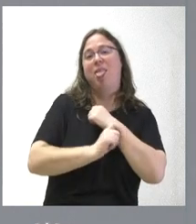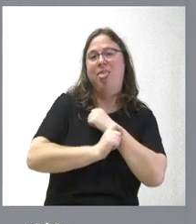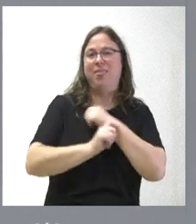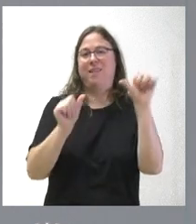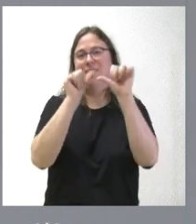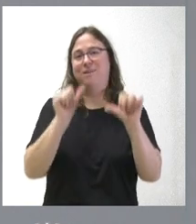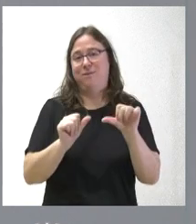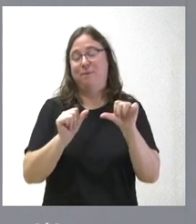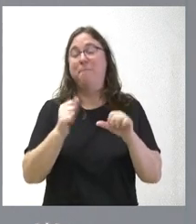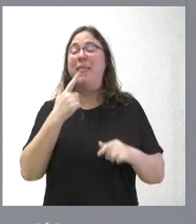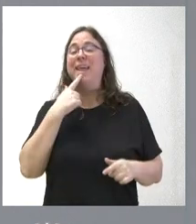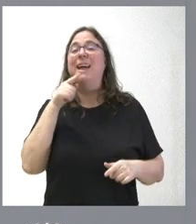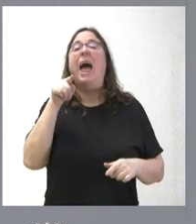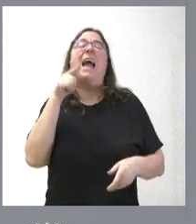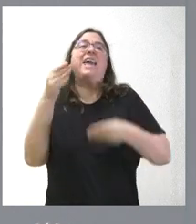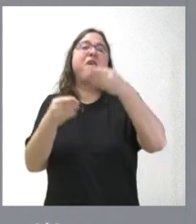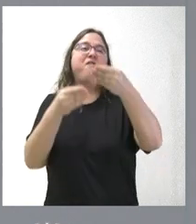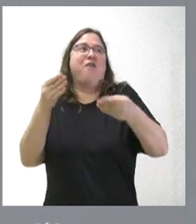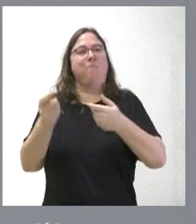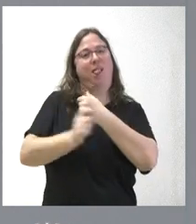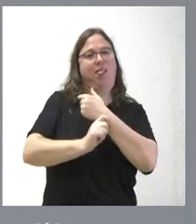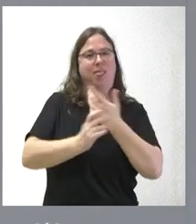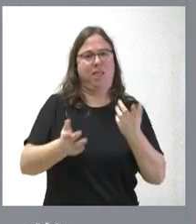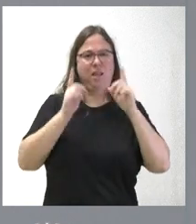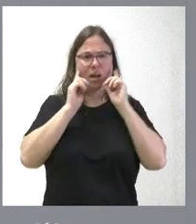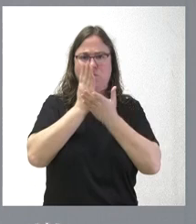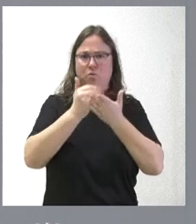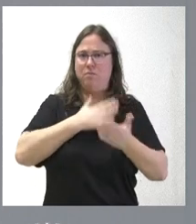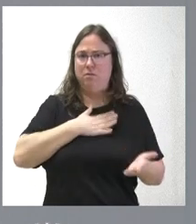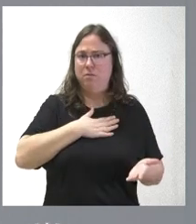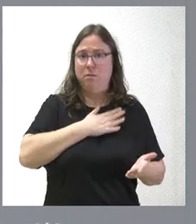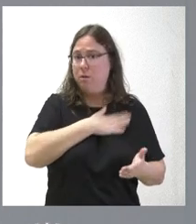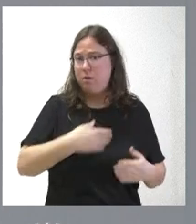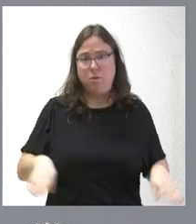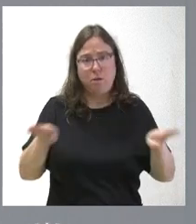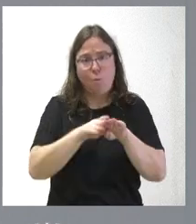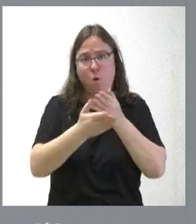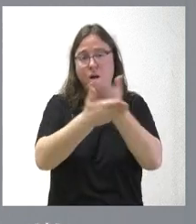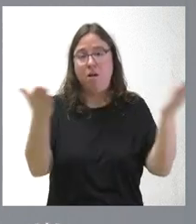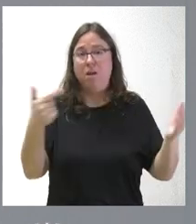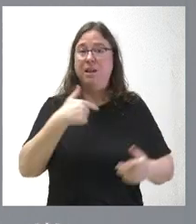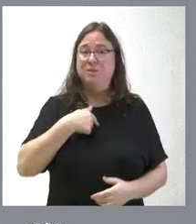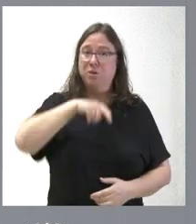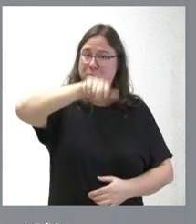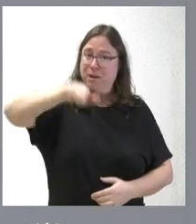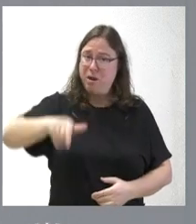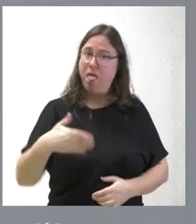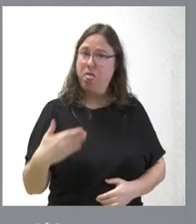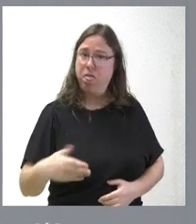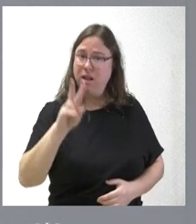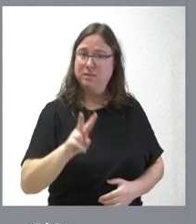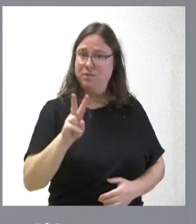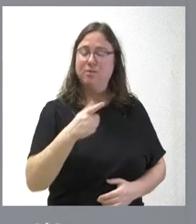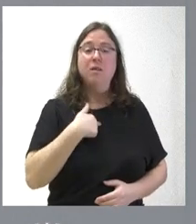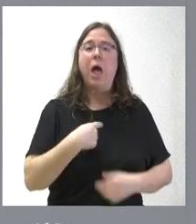en términos de los responsables socialistas para el caso de nuestra comunidad autónoma. Queremos que se nos trate como a los demás porque no somos ciudadanos de segunda. Nosotros no queremos un